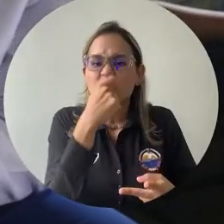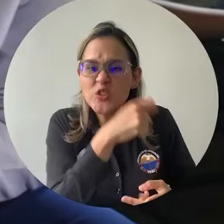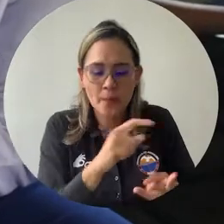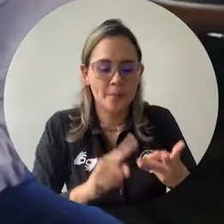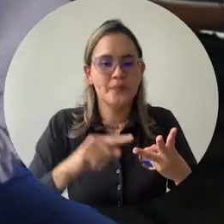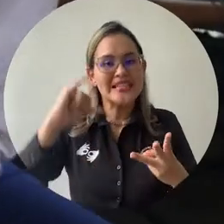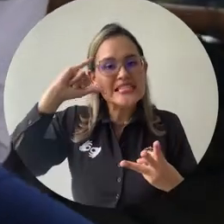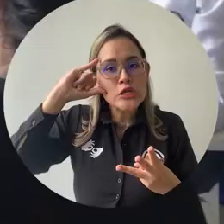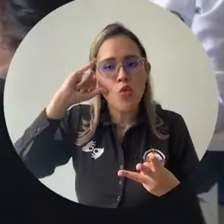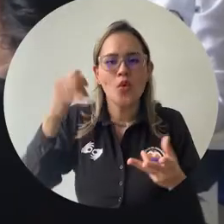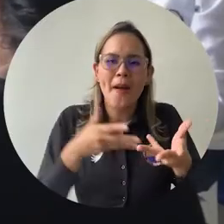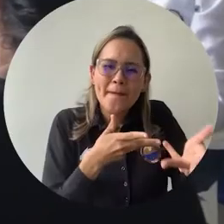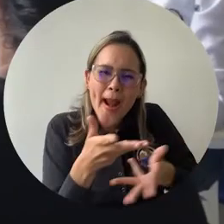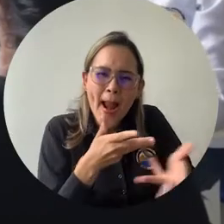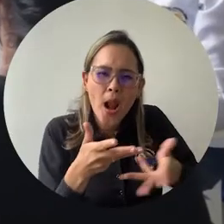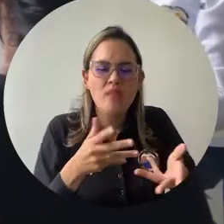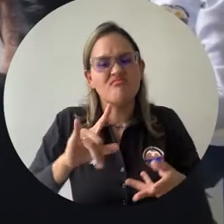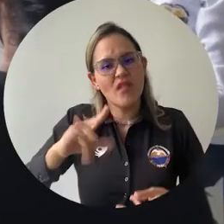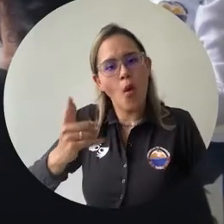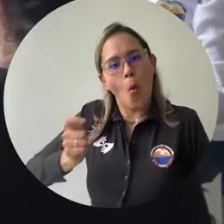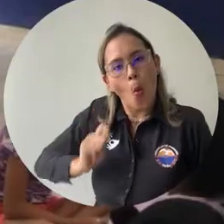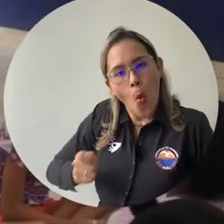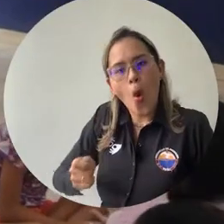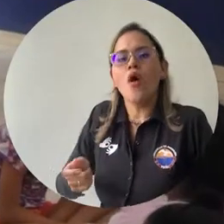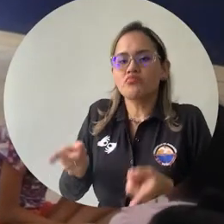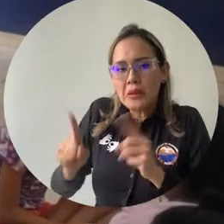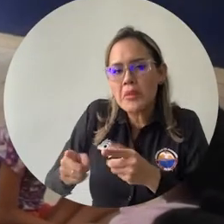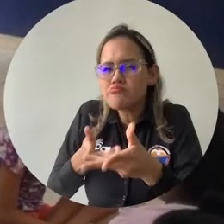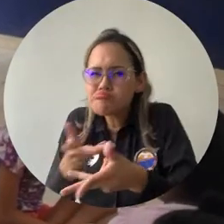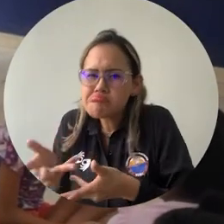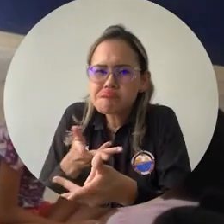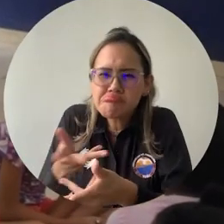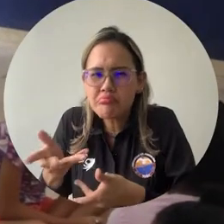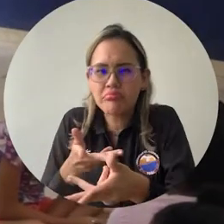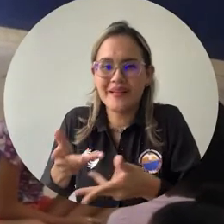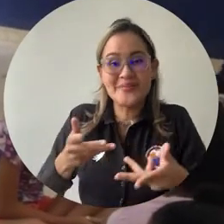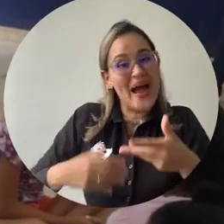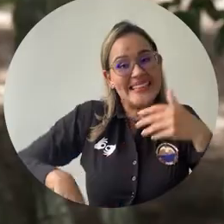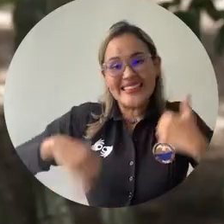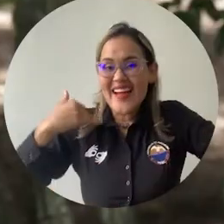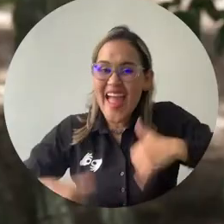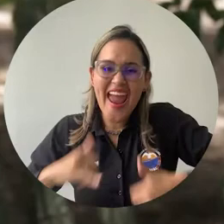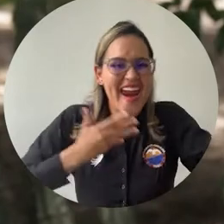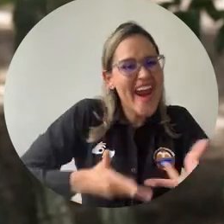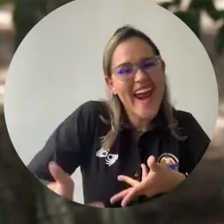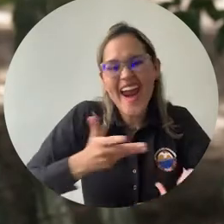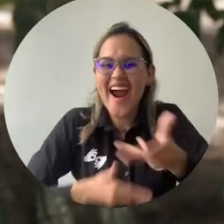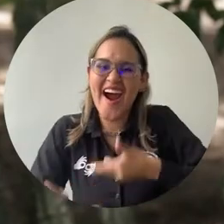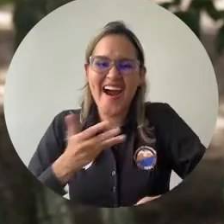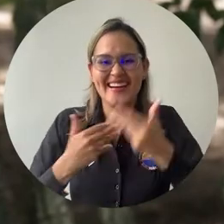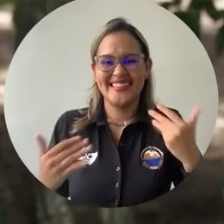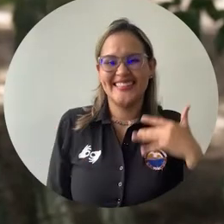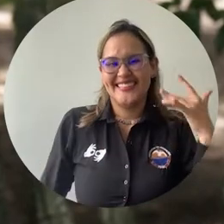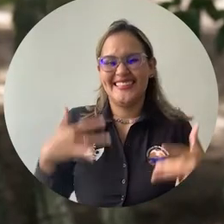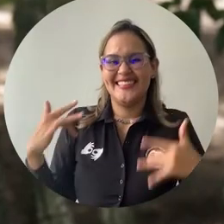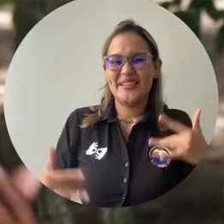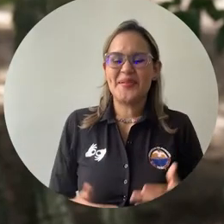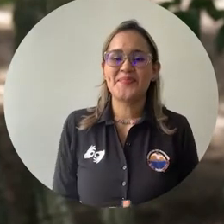odontología y psicología, así como asesoría jurídica, recreación, entre otros servicios. Aquí no se ven esas